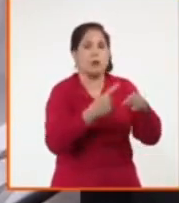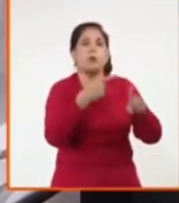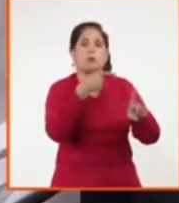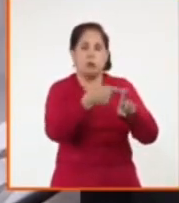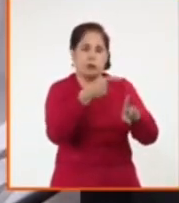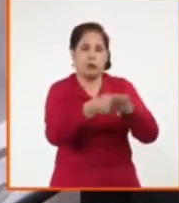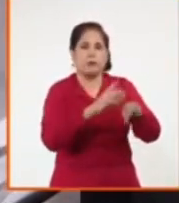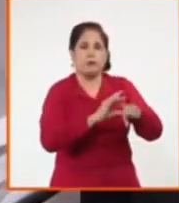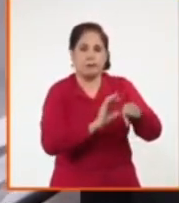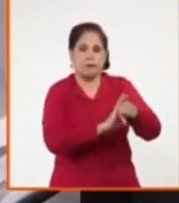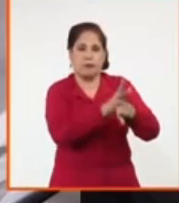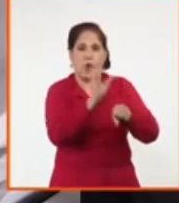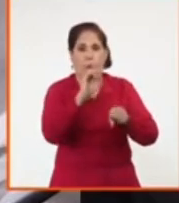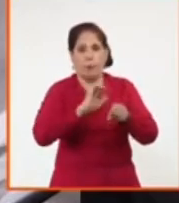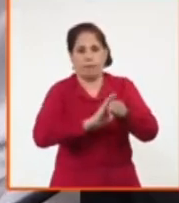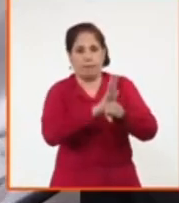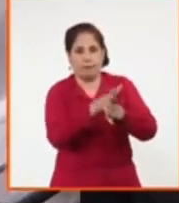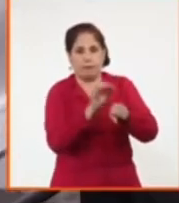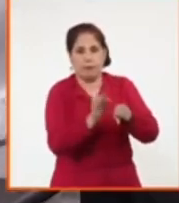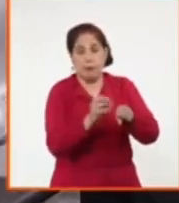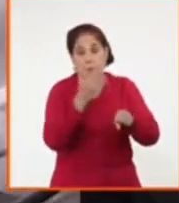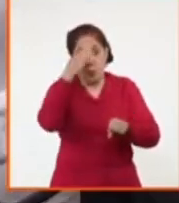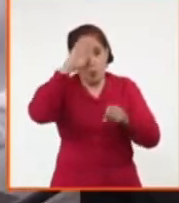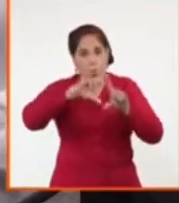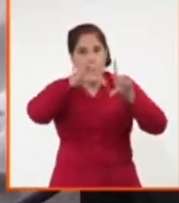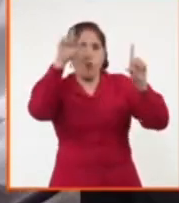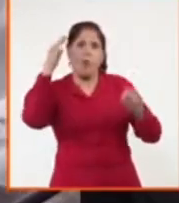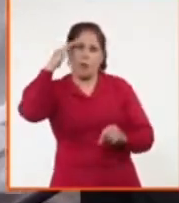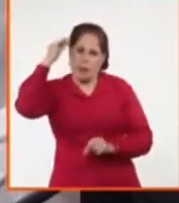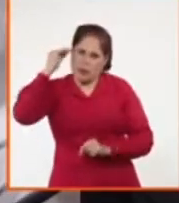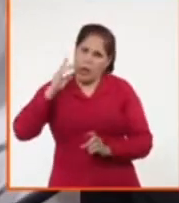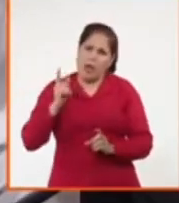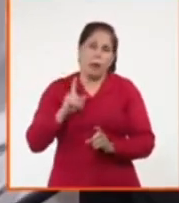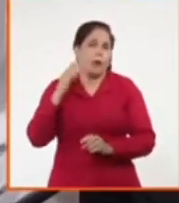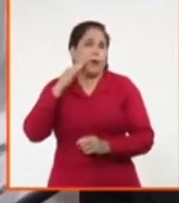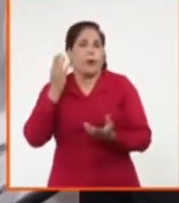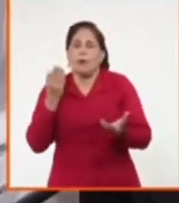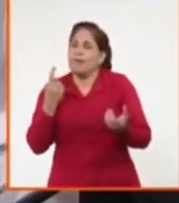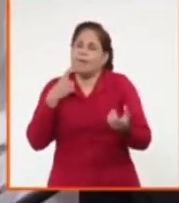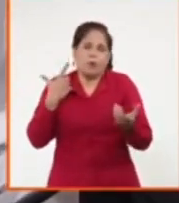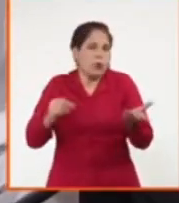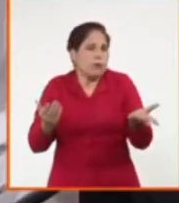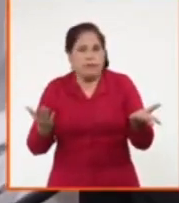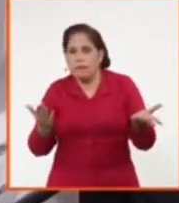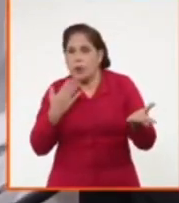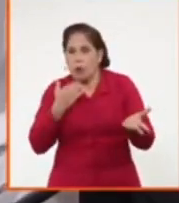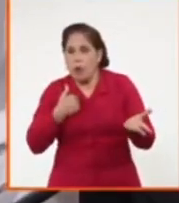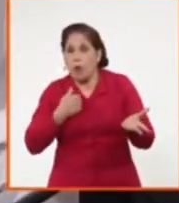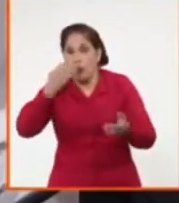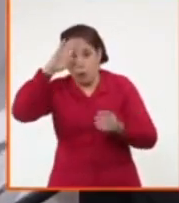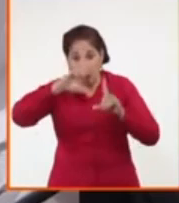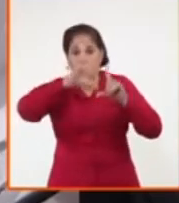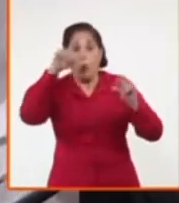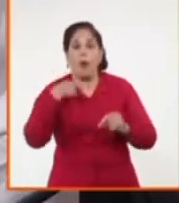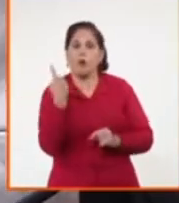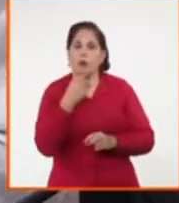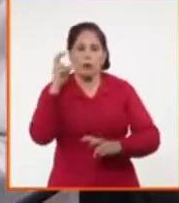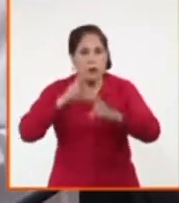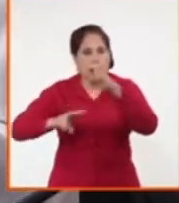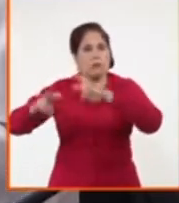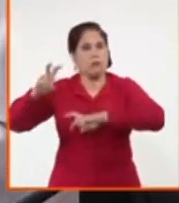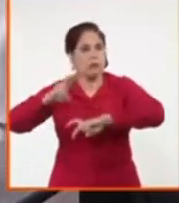en Cuba, porque ustedes dirán, bueno, pero en Cuba se sabe si está, si no está. En Cuba estamos